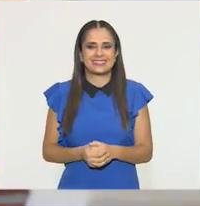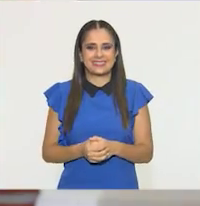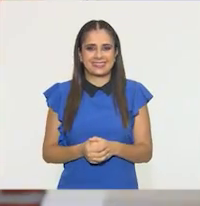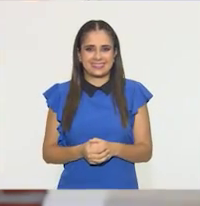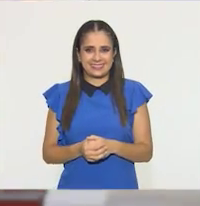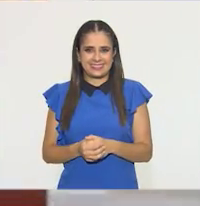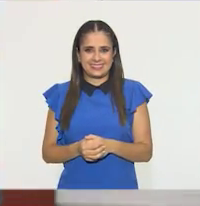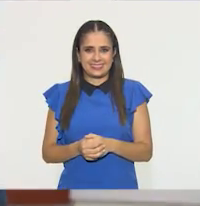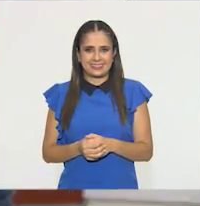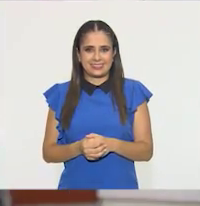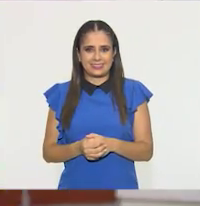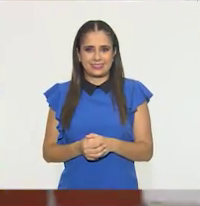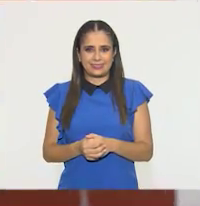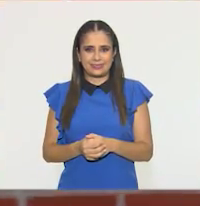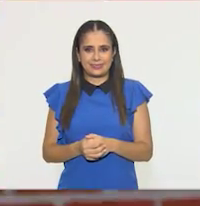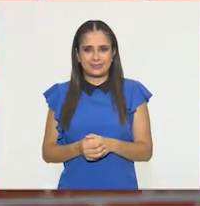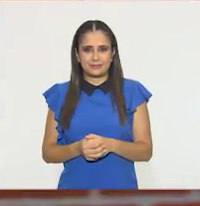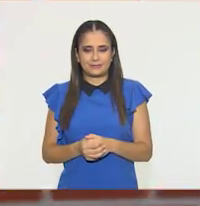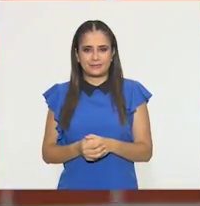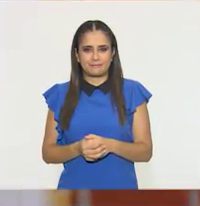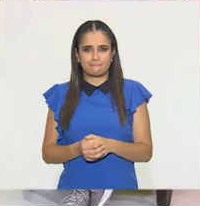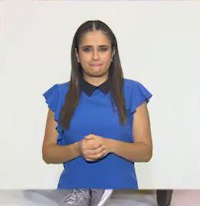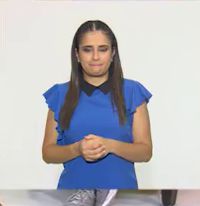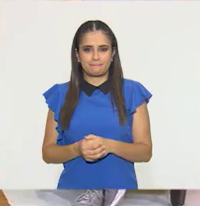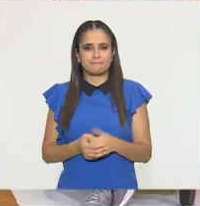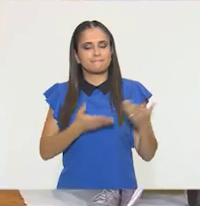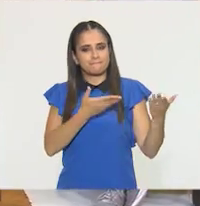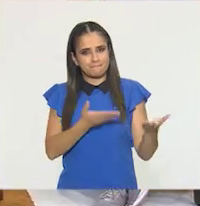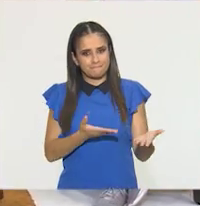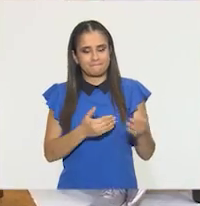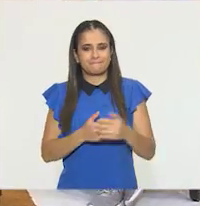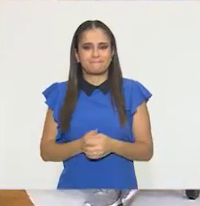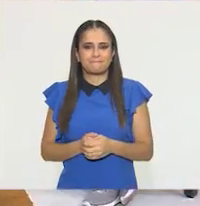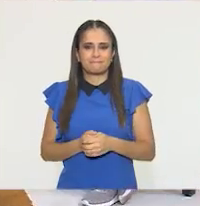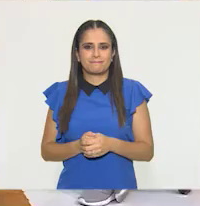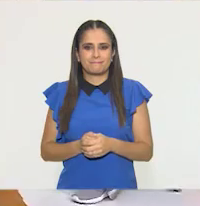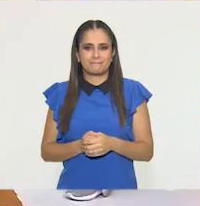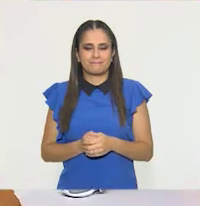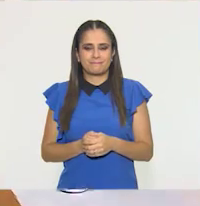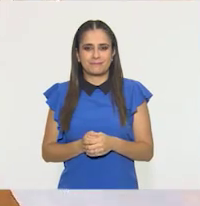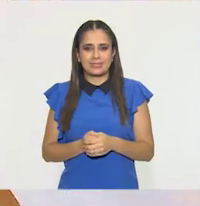¿Dónde está? Esteban, este, ya está. Espérame un patito.